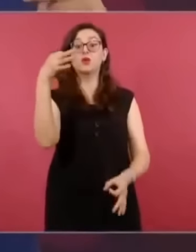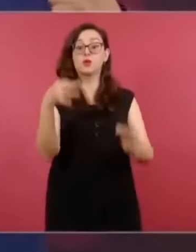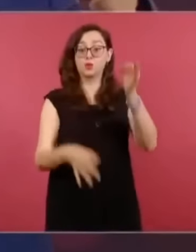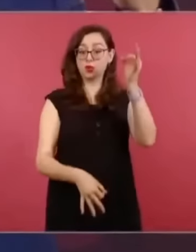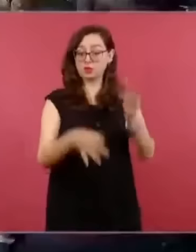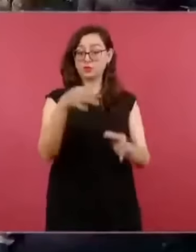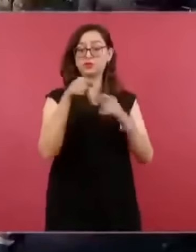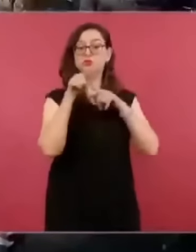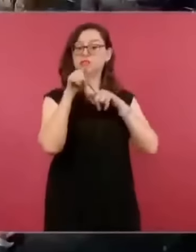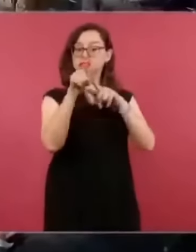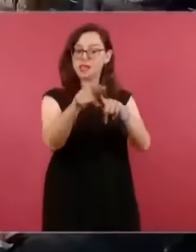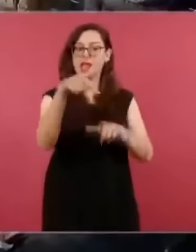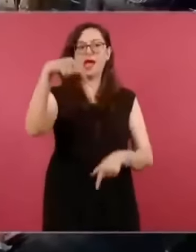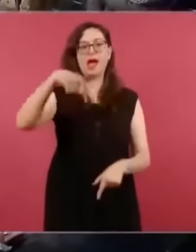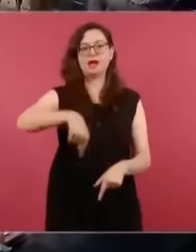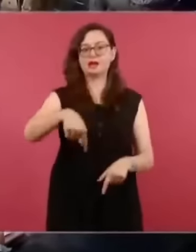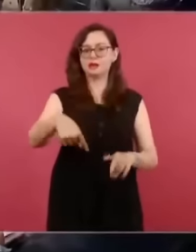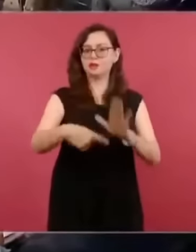informando